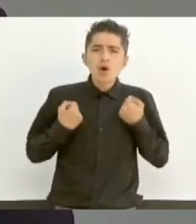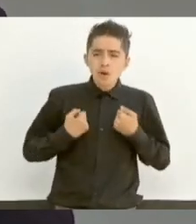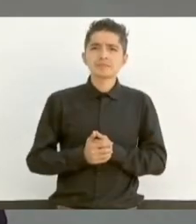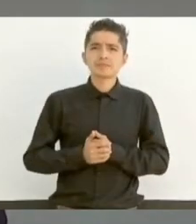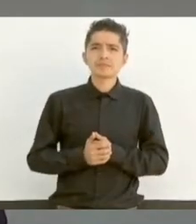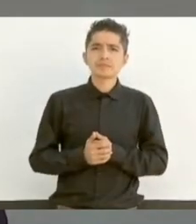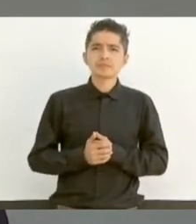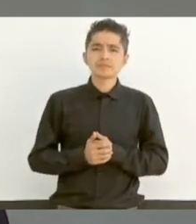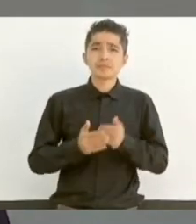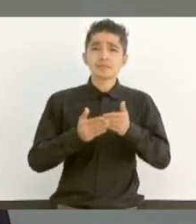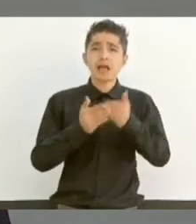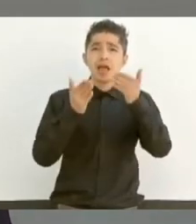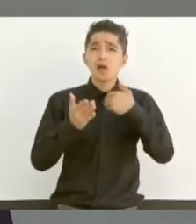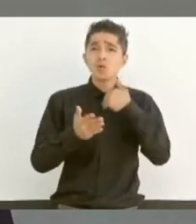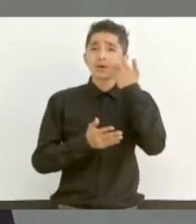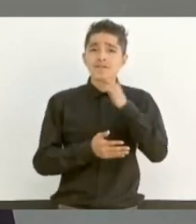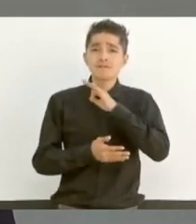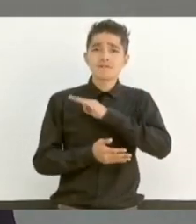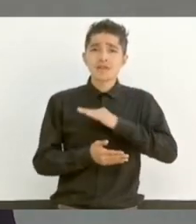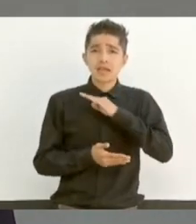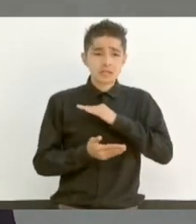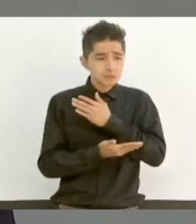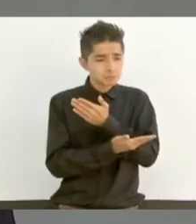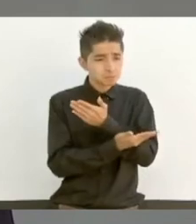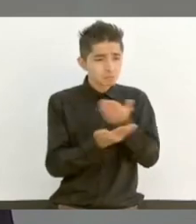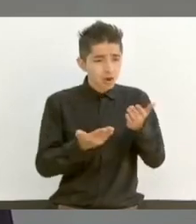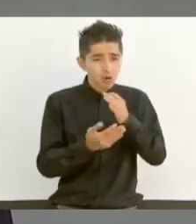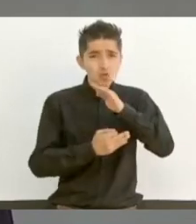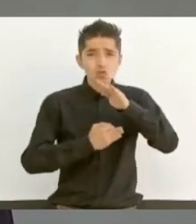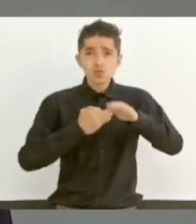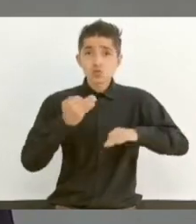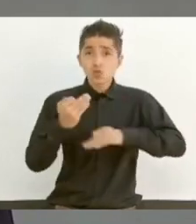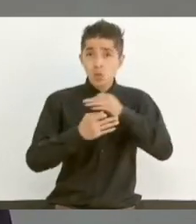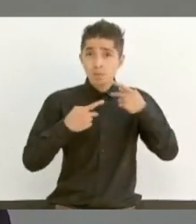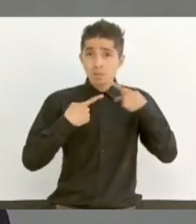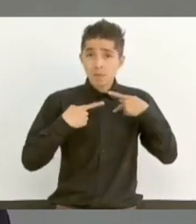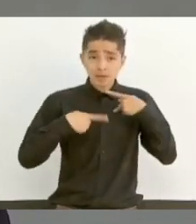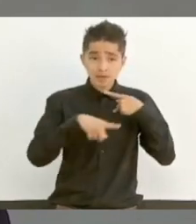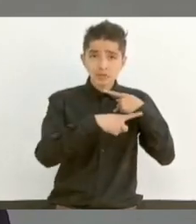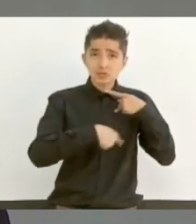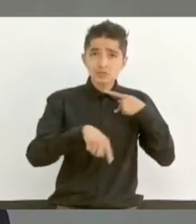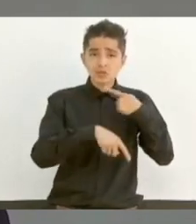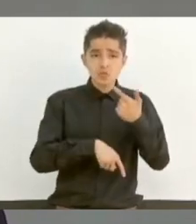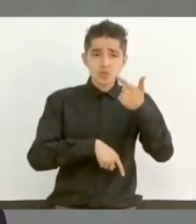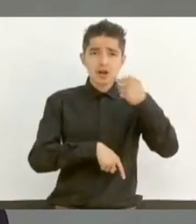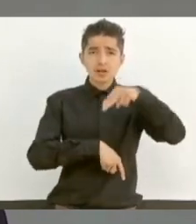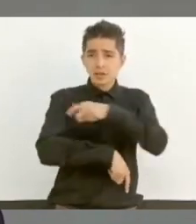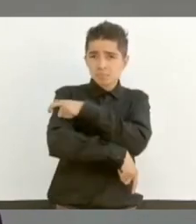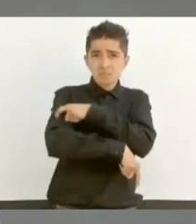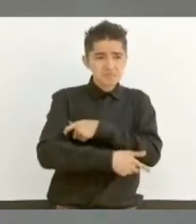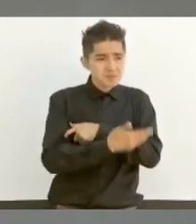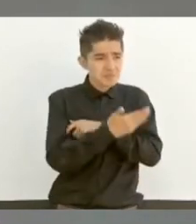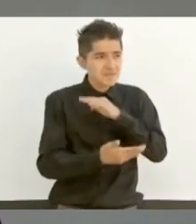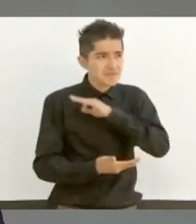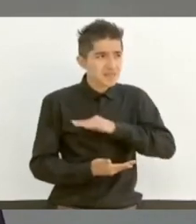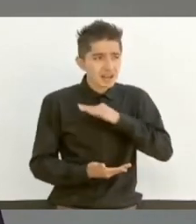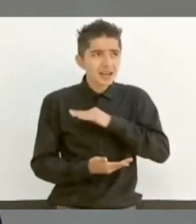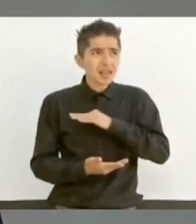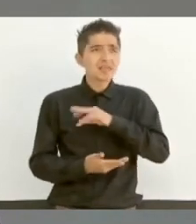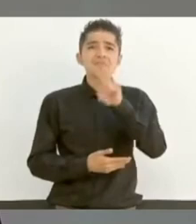Felicitar a todos los elementos de la Guardia Nacional, me da mucho gusto